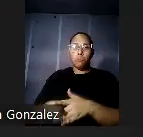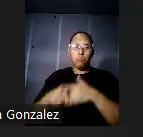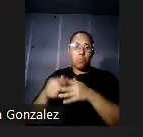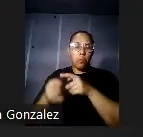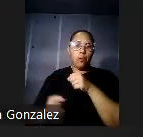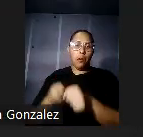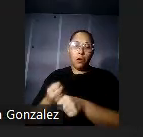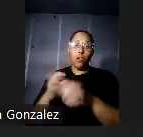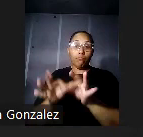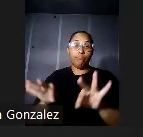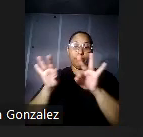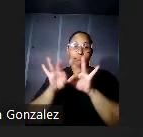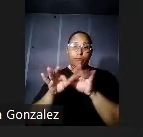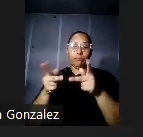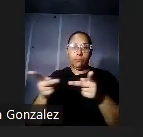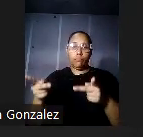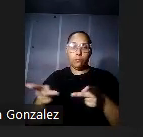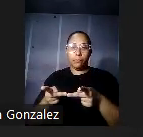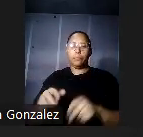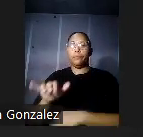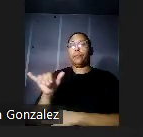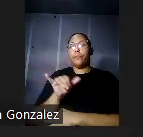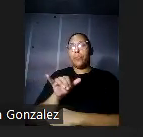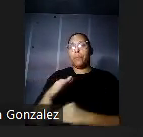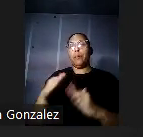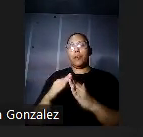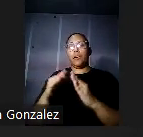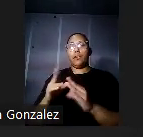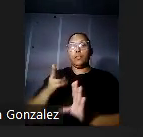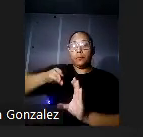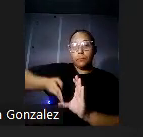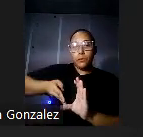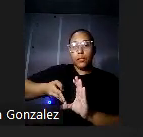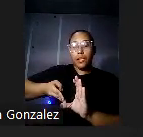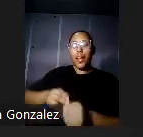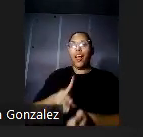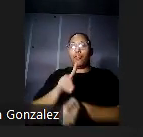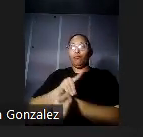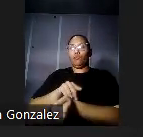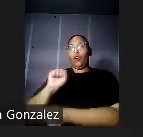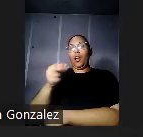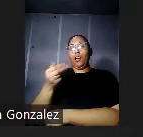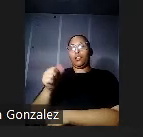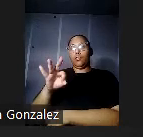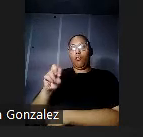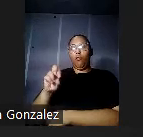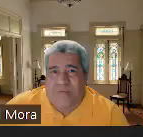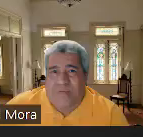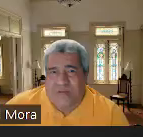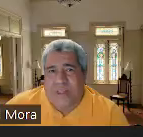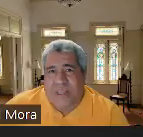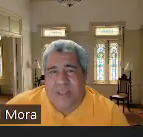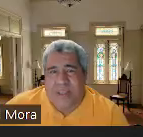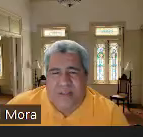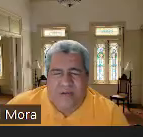sector. También esta casa perteneció al doctor Ashford, quien fuera una de las figuras más importantes de la medicina